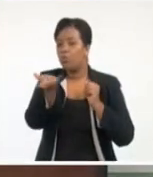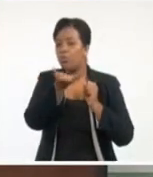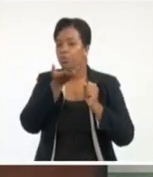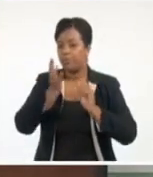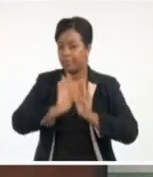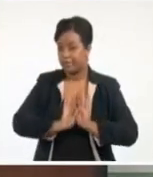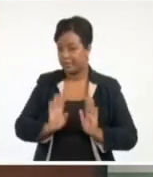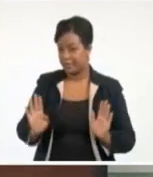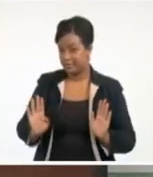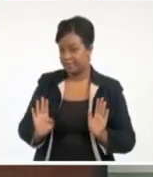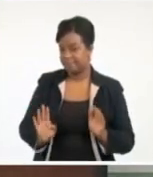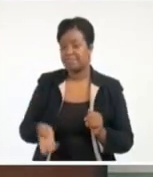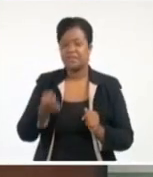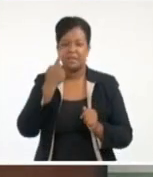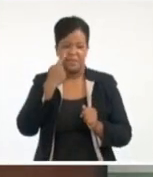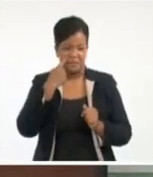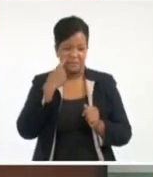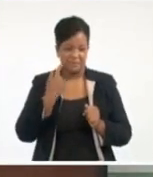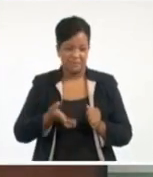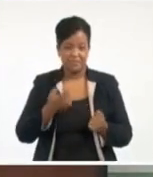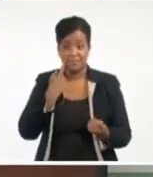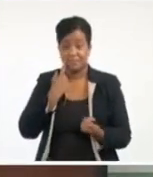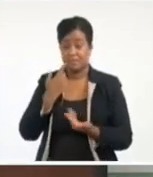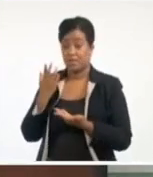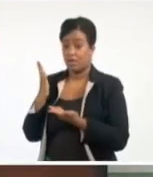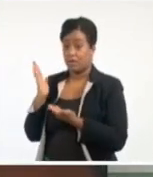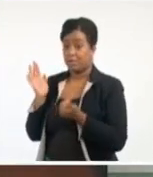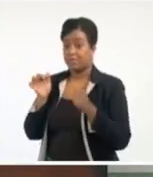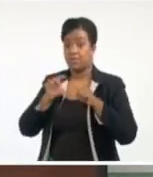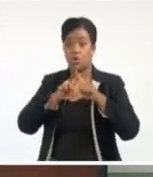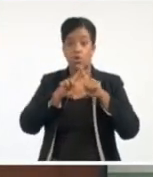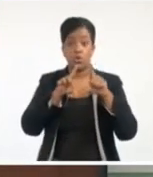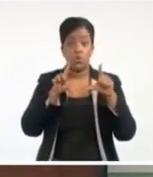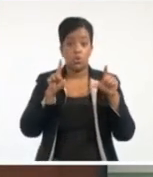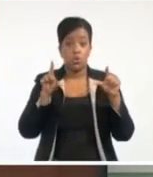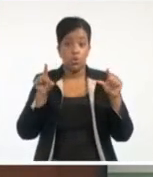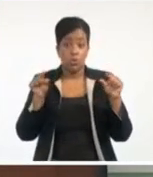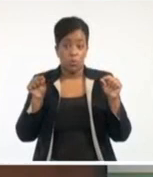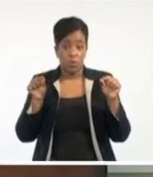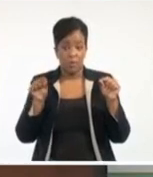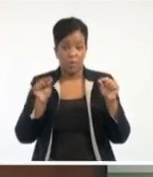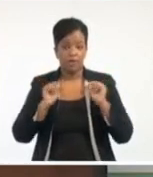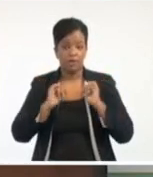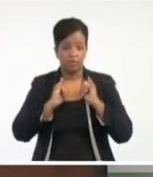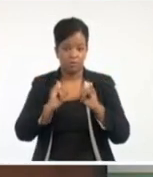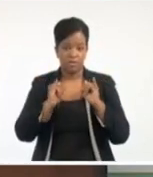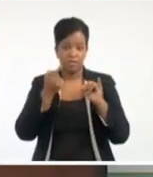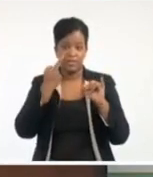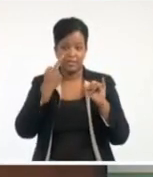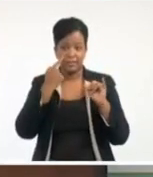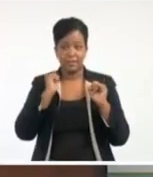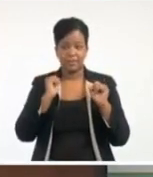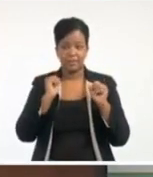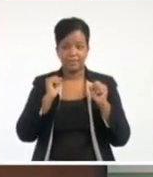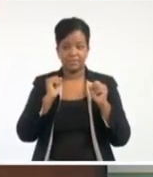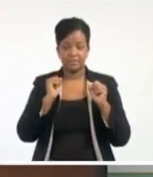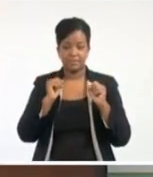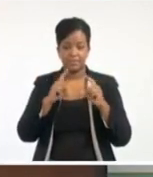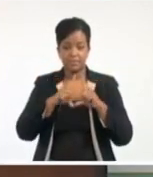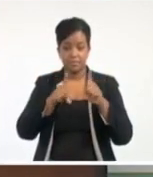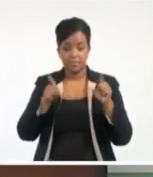Bueno, miren, estas son las trayectorias de los modelos de pronóstico. La ven bastante cerca